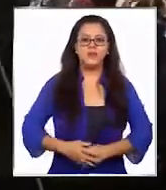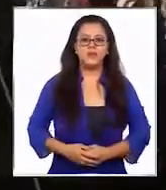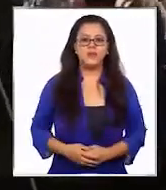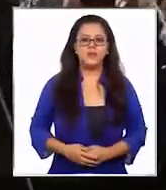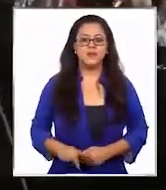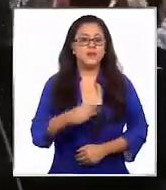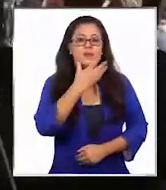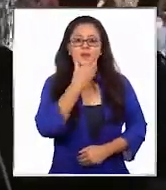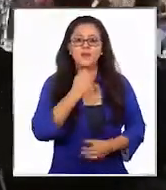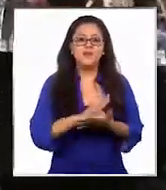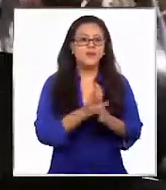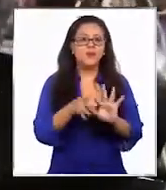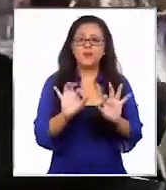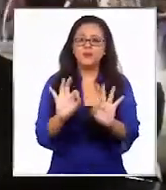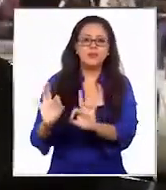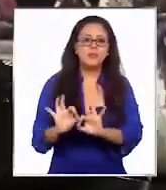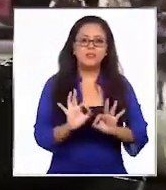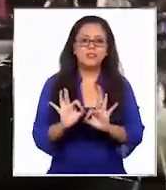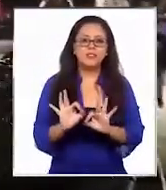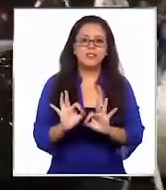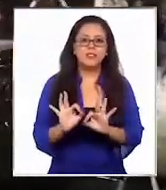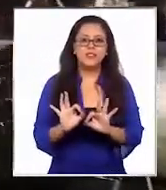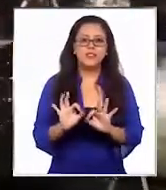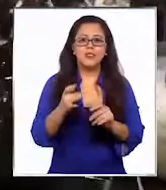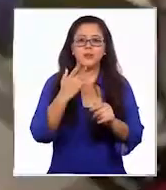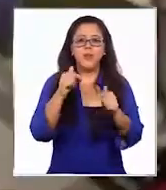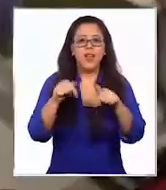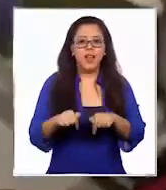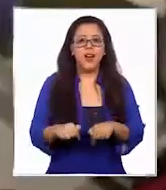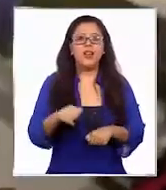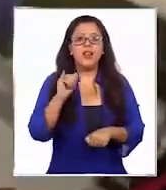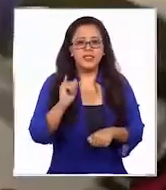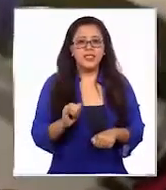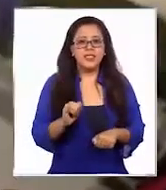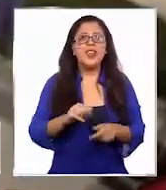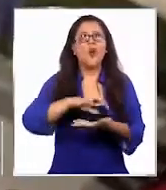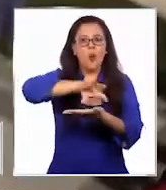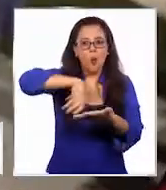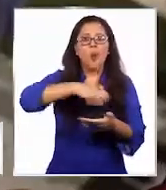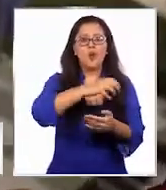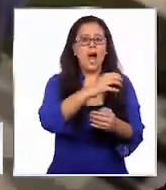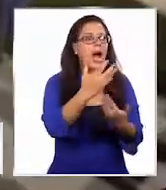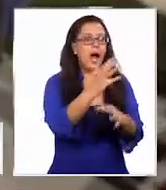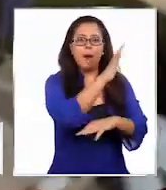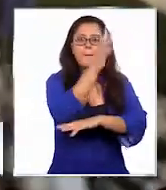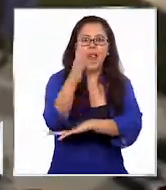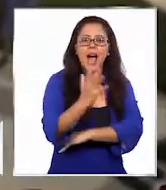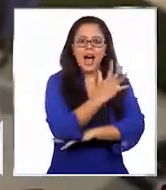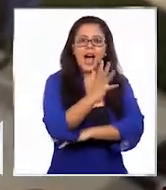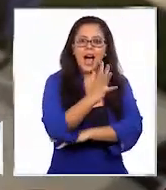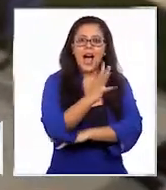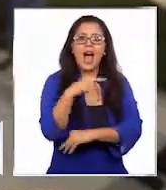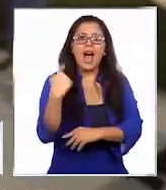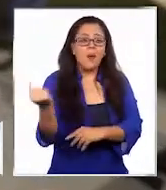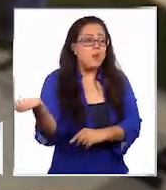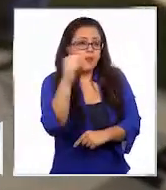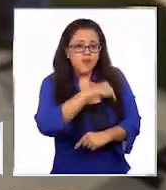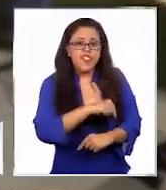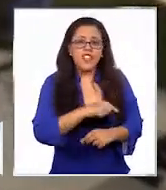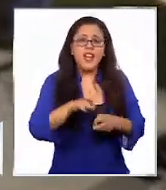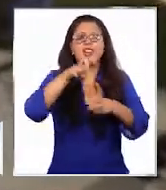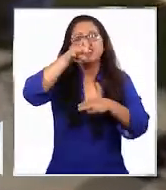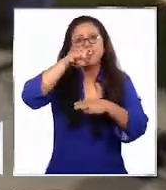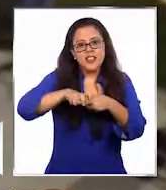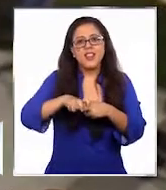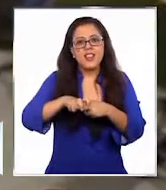Es precioso todo, muy lindo, porque ahora sí es como una plaza, porque ya nos podemos venir a